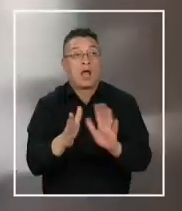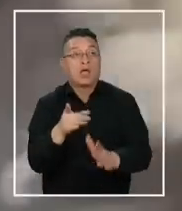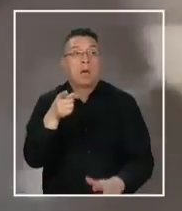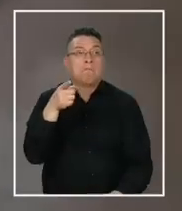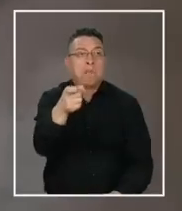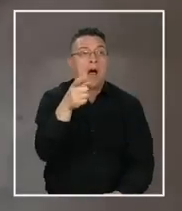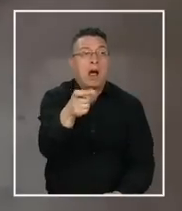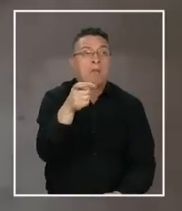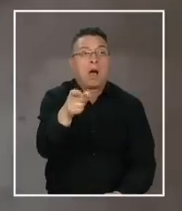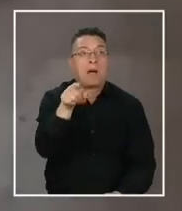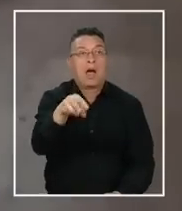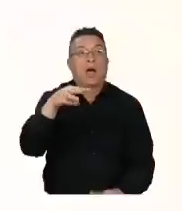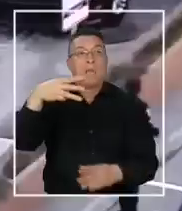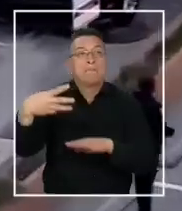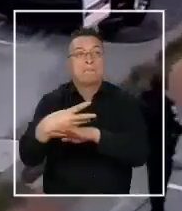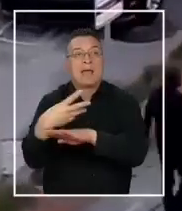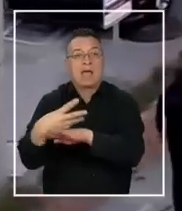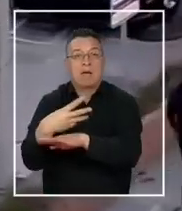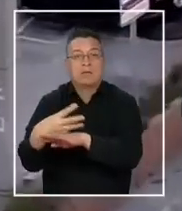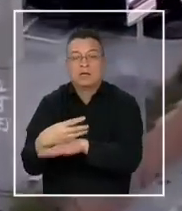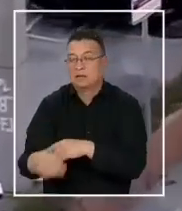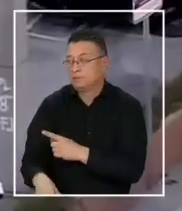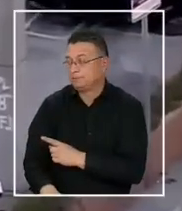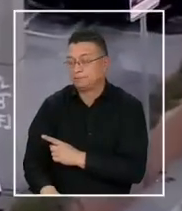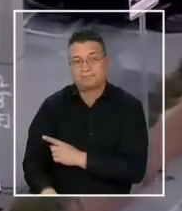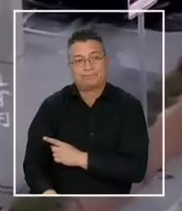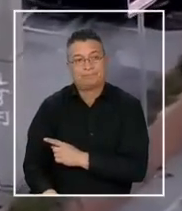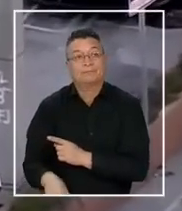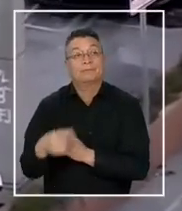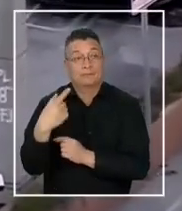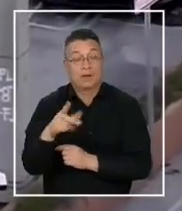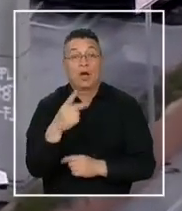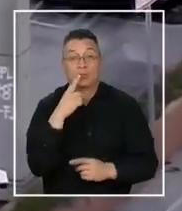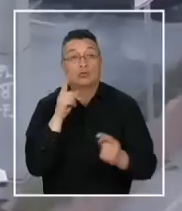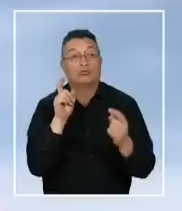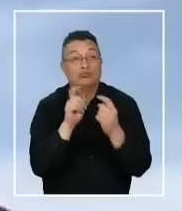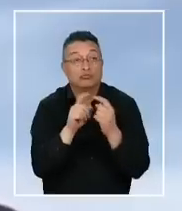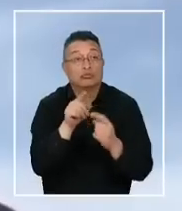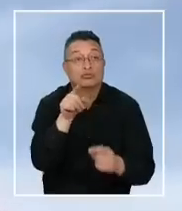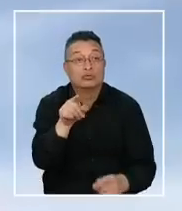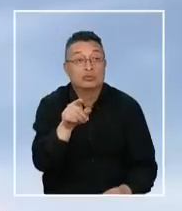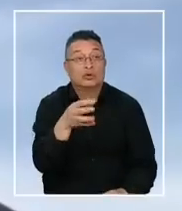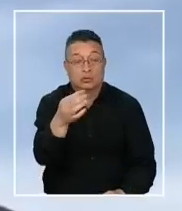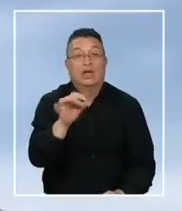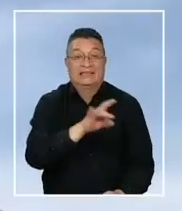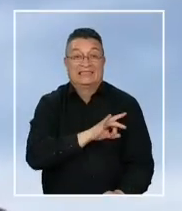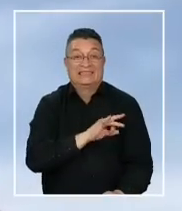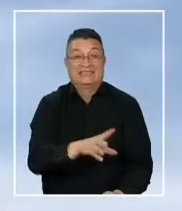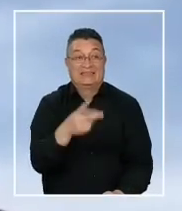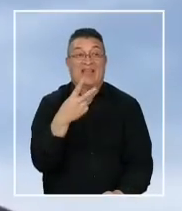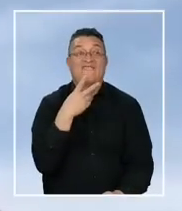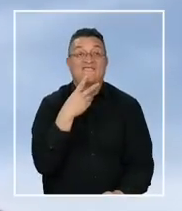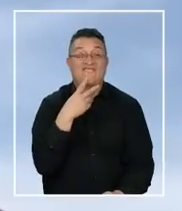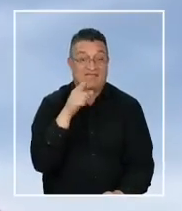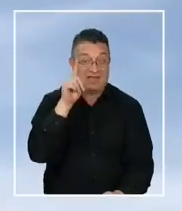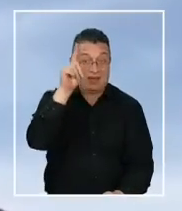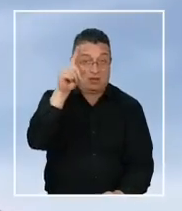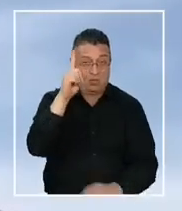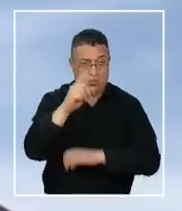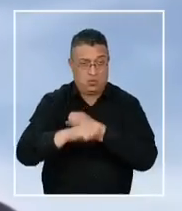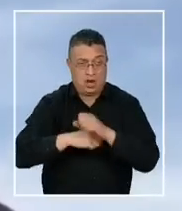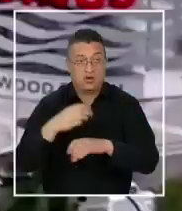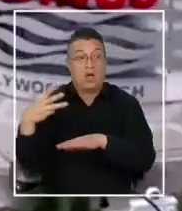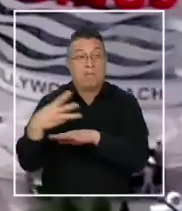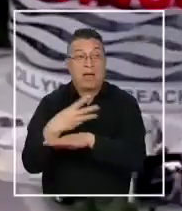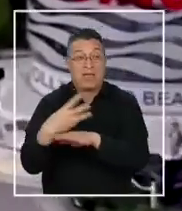plena calle de Miami Beach. De hecho, en contacto con 24 horas, Camilo Arancibia, un chileno que vive hace un poco más de un año en Miami,